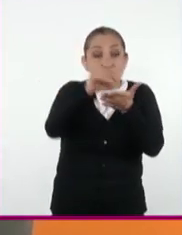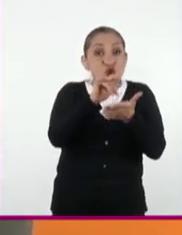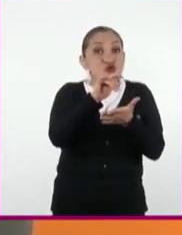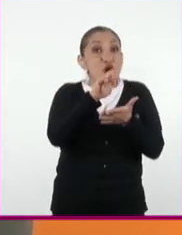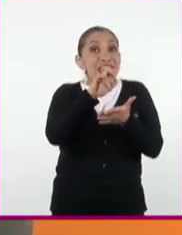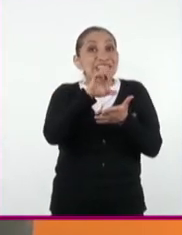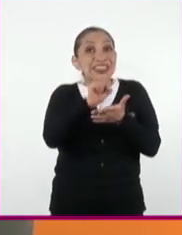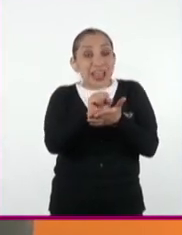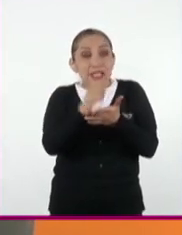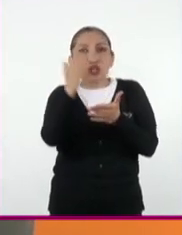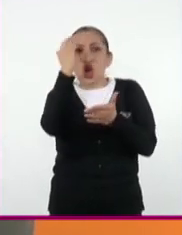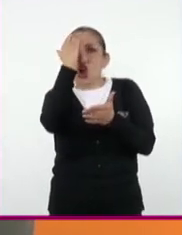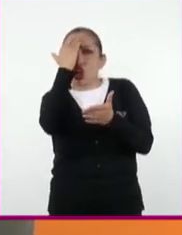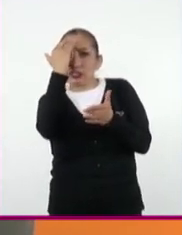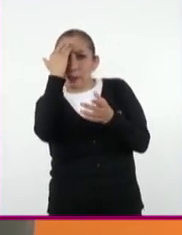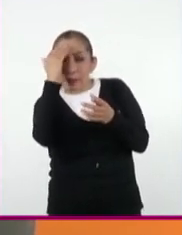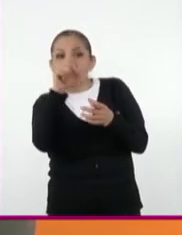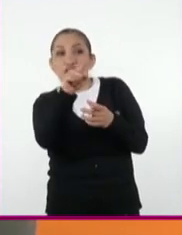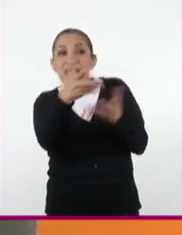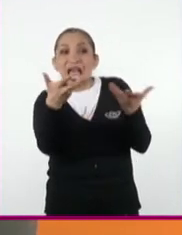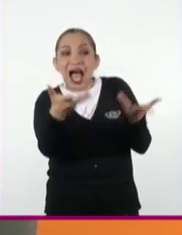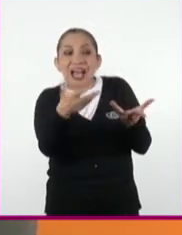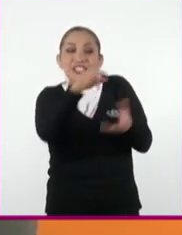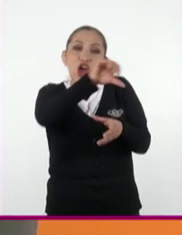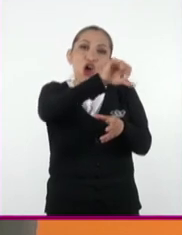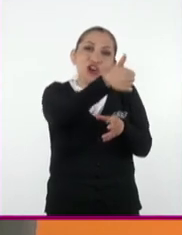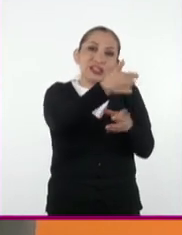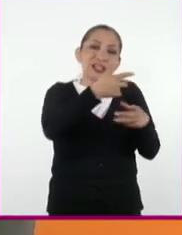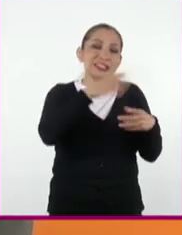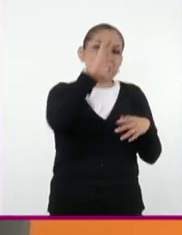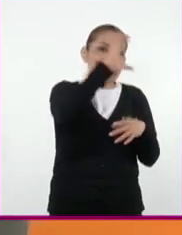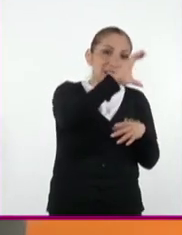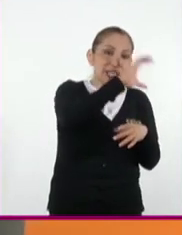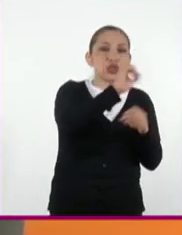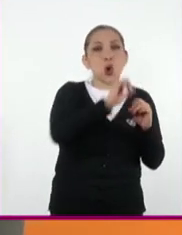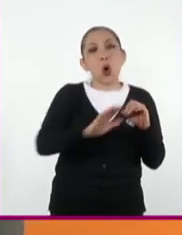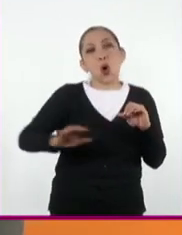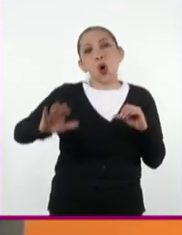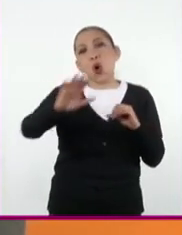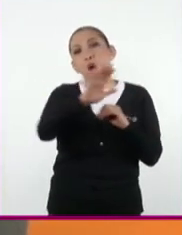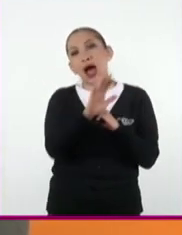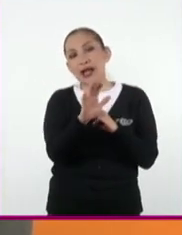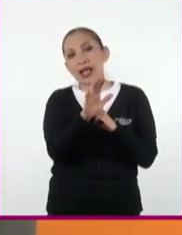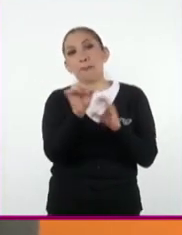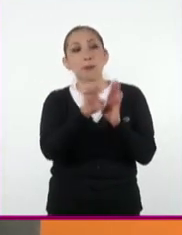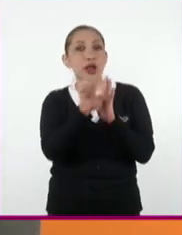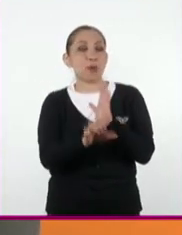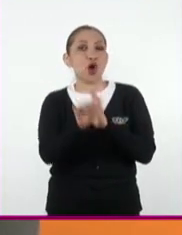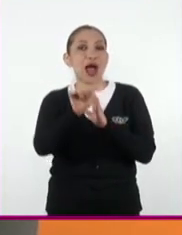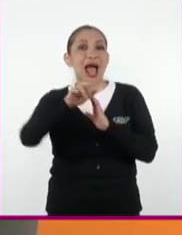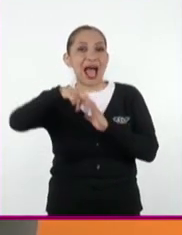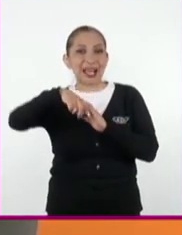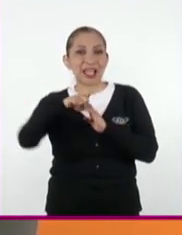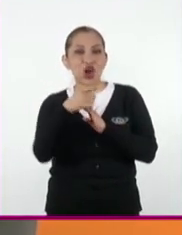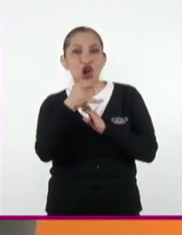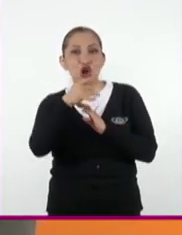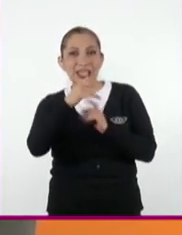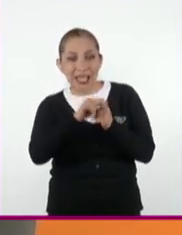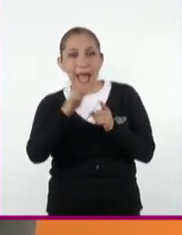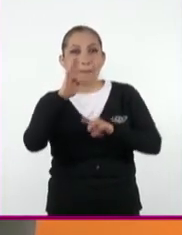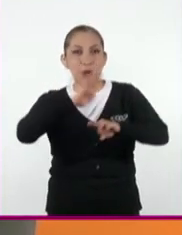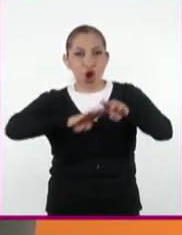información los conocimientos que producen otras ciencias y disciplinas, como la arqueología, la